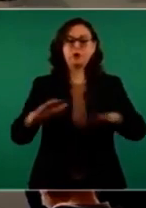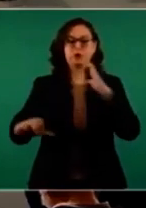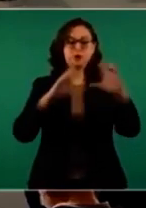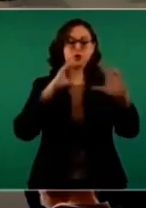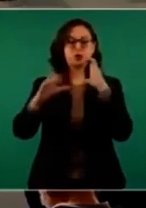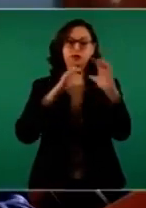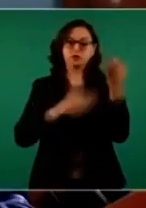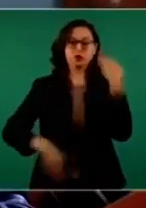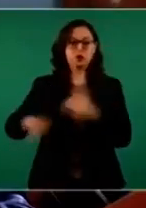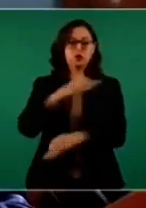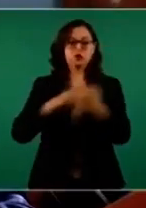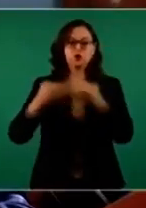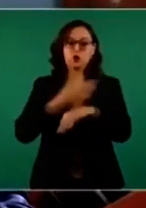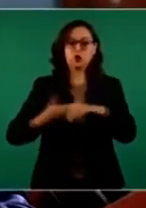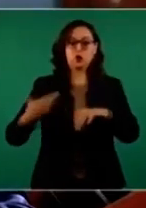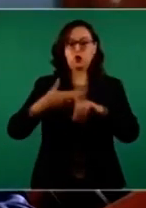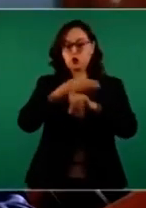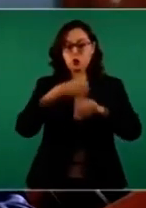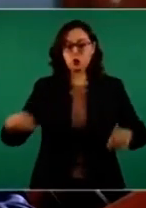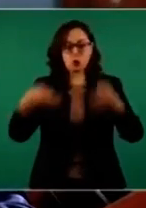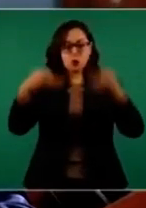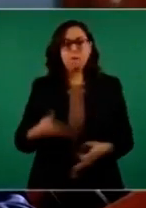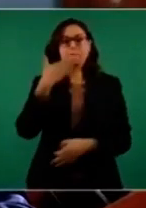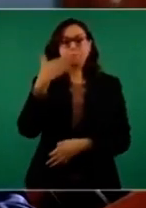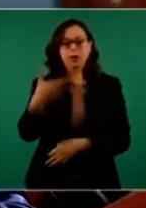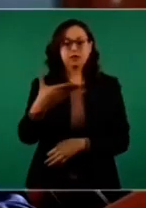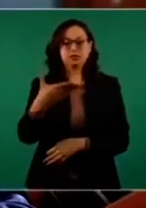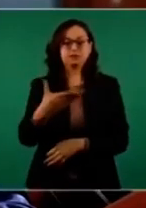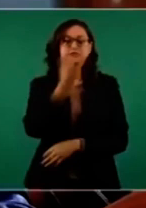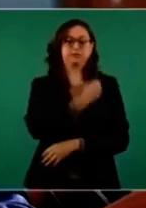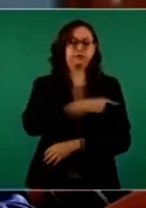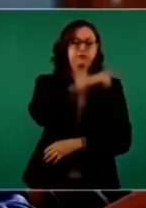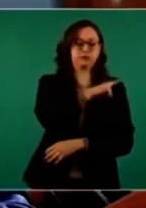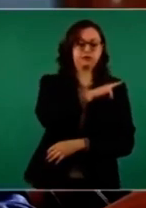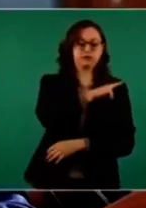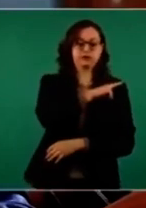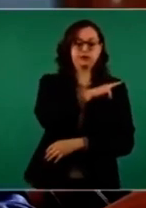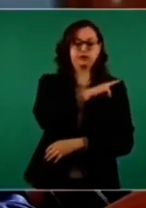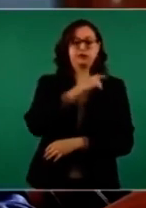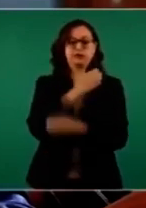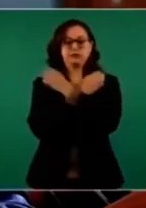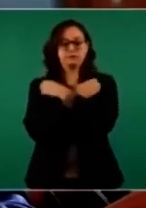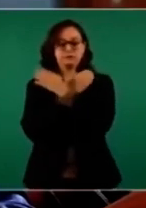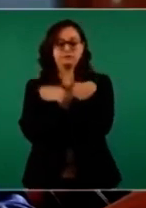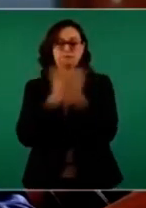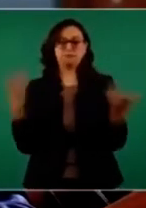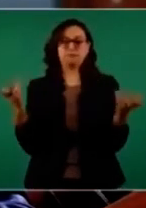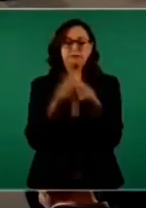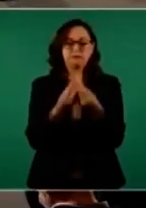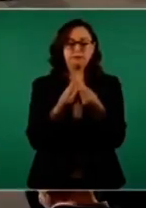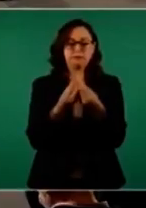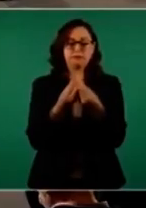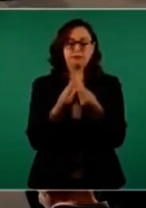Que haya una comunicación, que nos organicemos. Bien, sector salud, sector